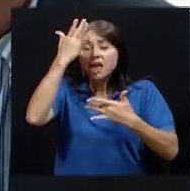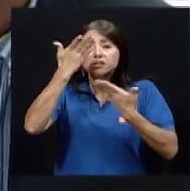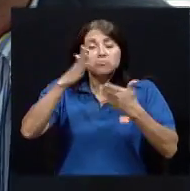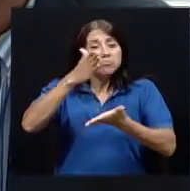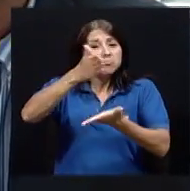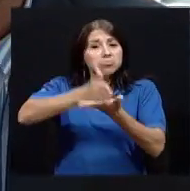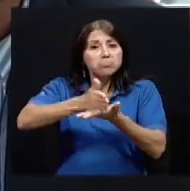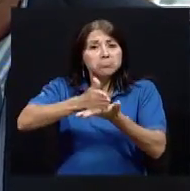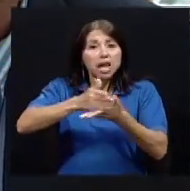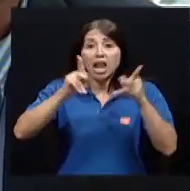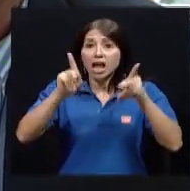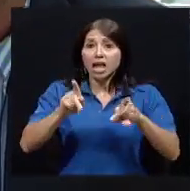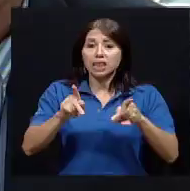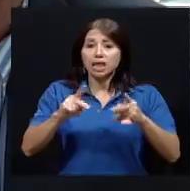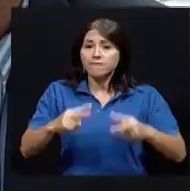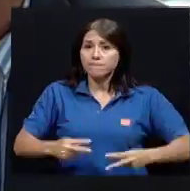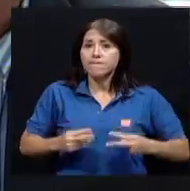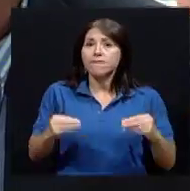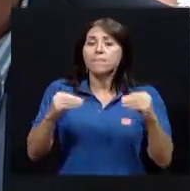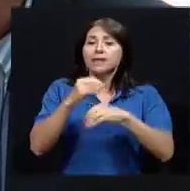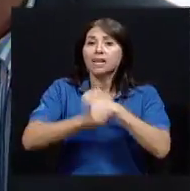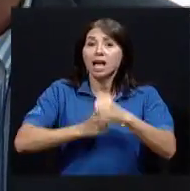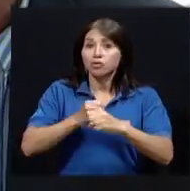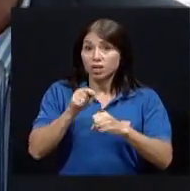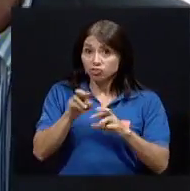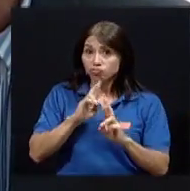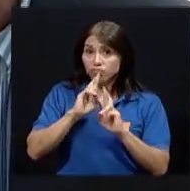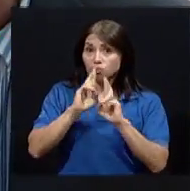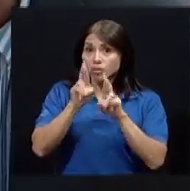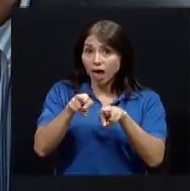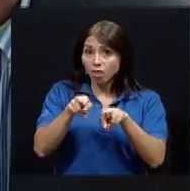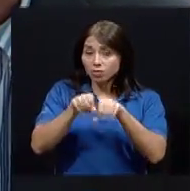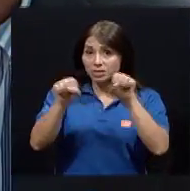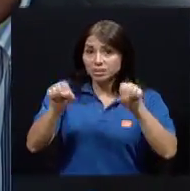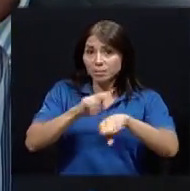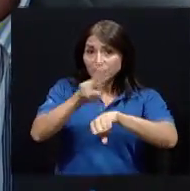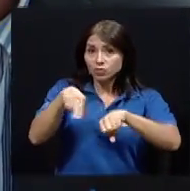¿Es esto el resultado de la labor del Sistema Nacional de Salud?